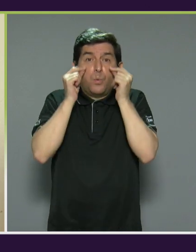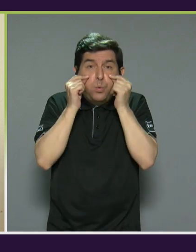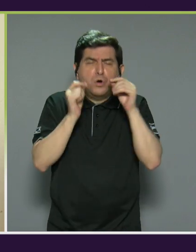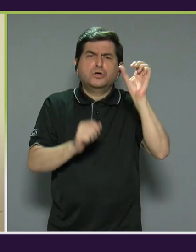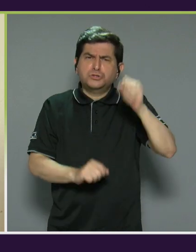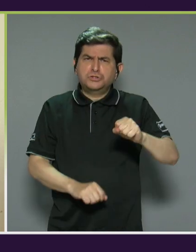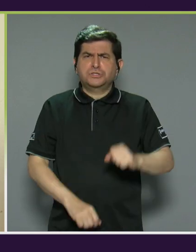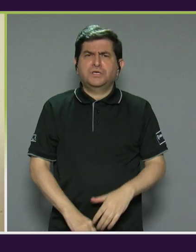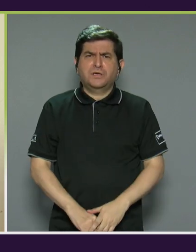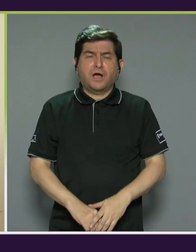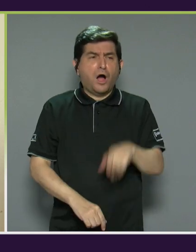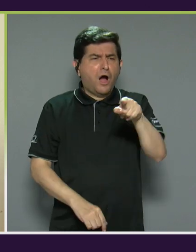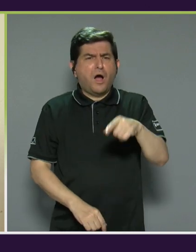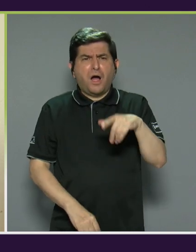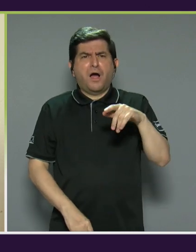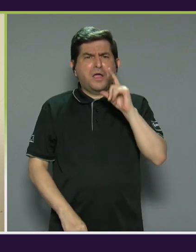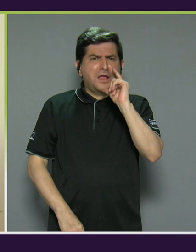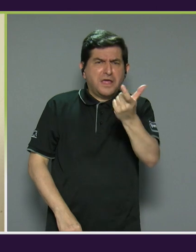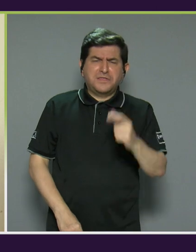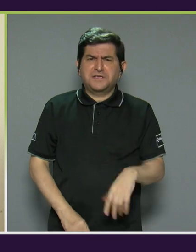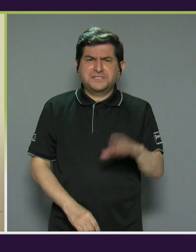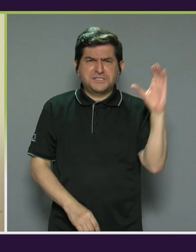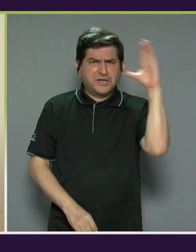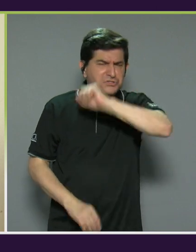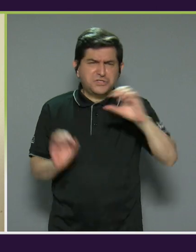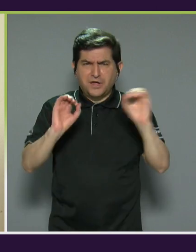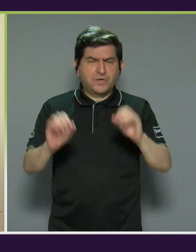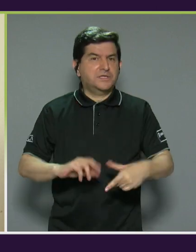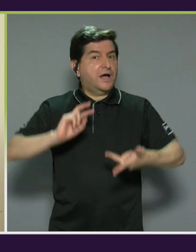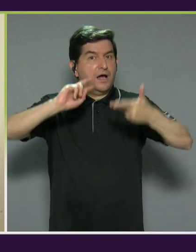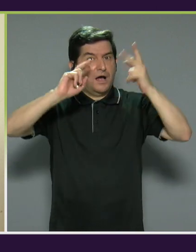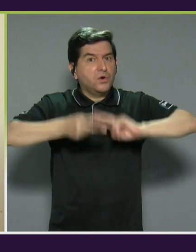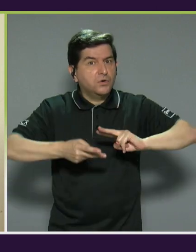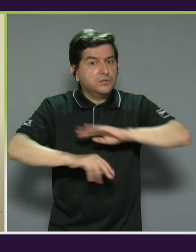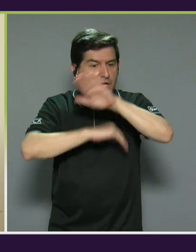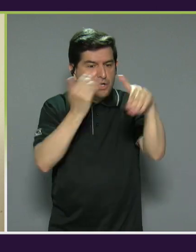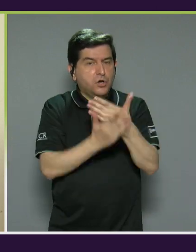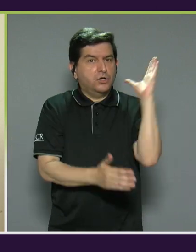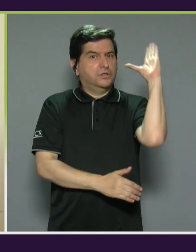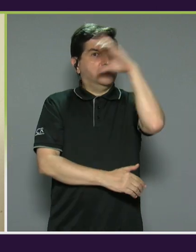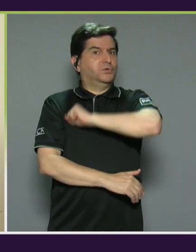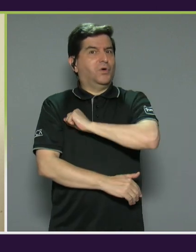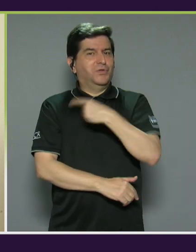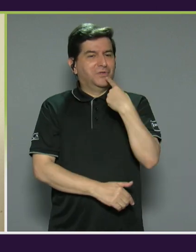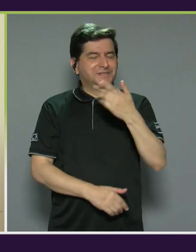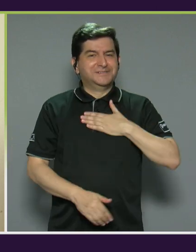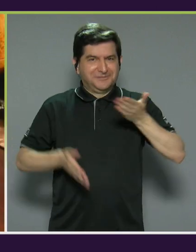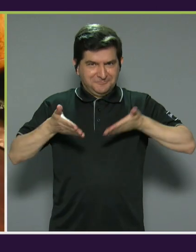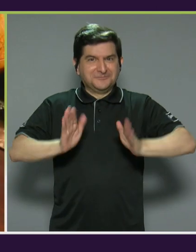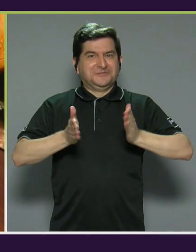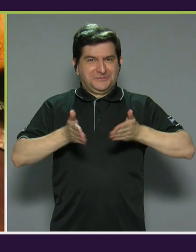sí, pero, ay, qué dichoso, no se da cuenta de nada. Le digo, no, no, al contrario, se da cuenta de todo, decían mis hijos, ¿verdad?